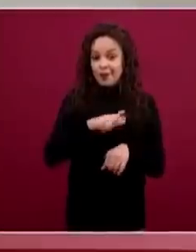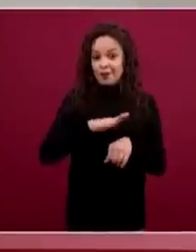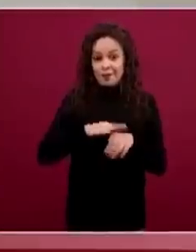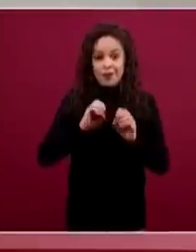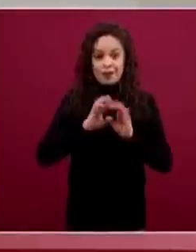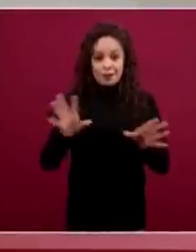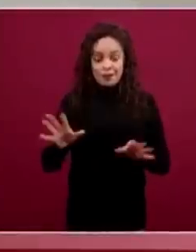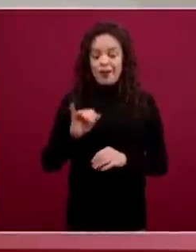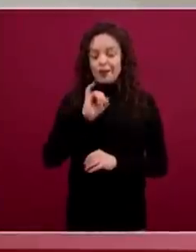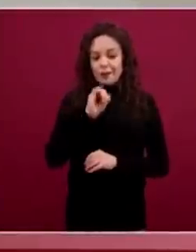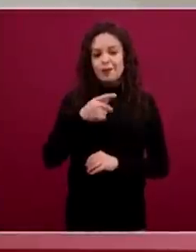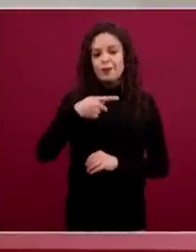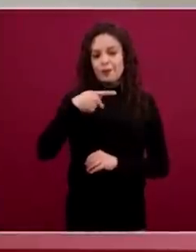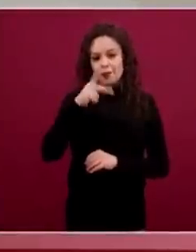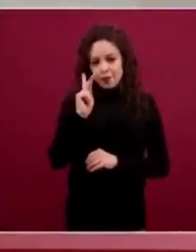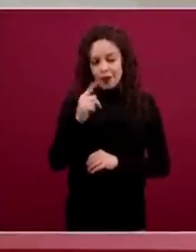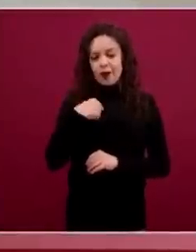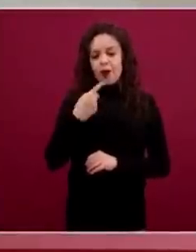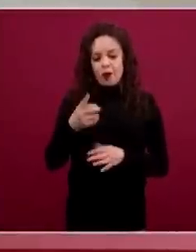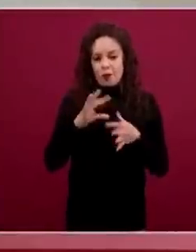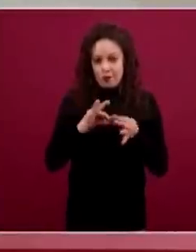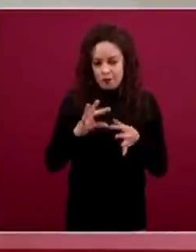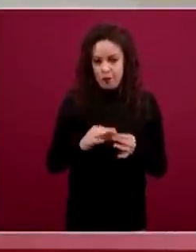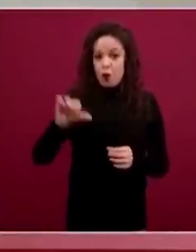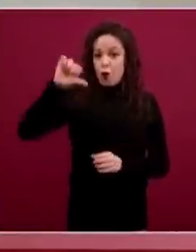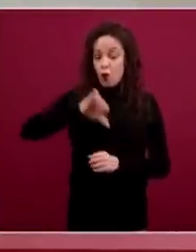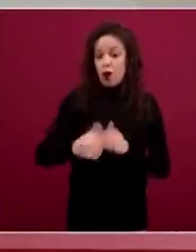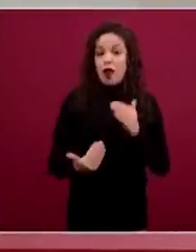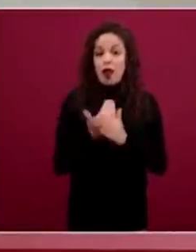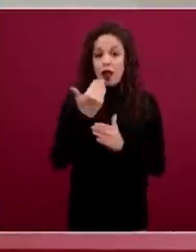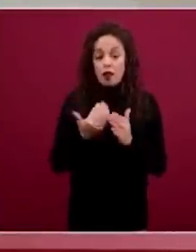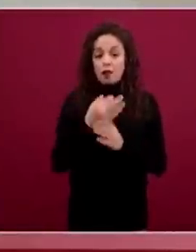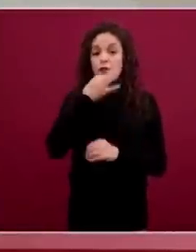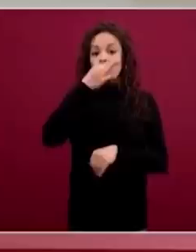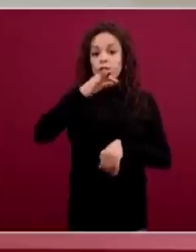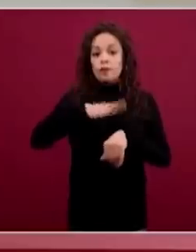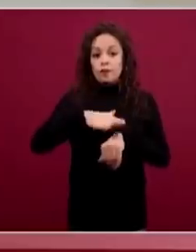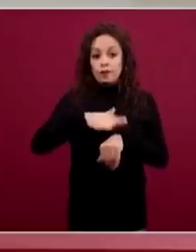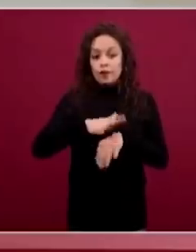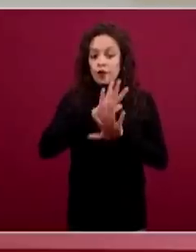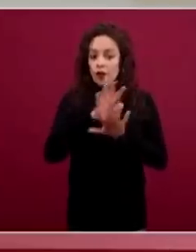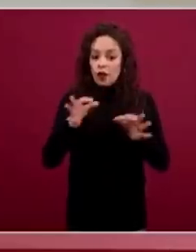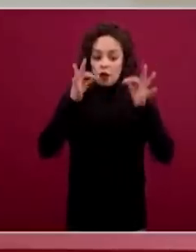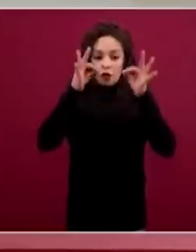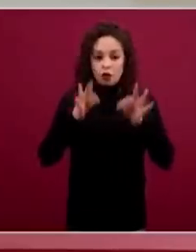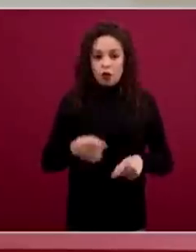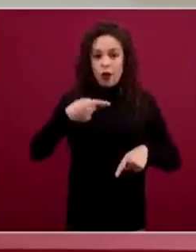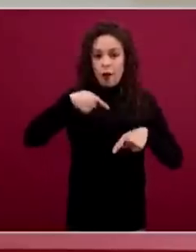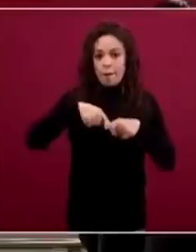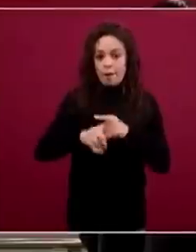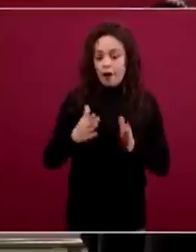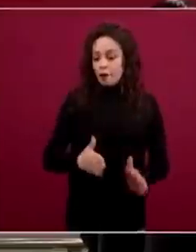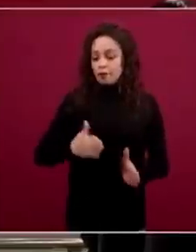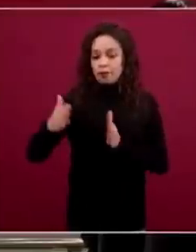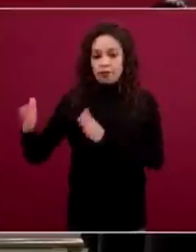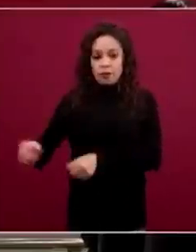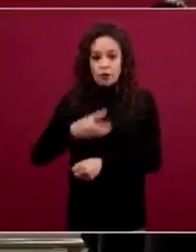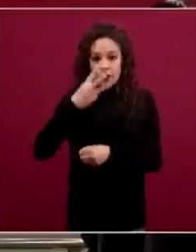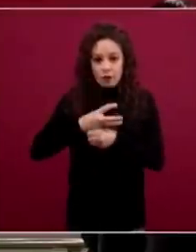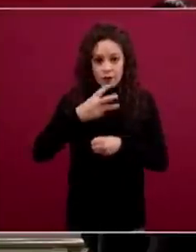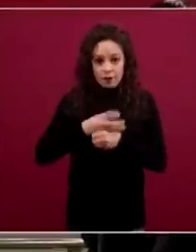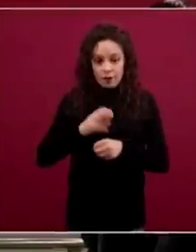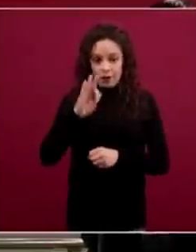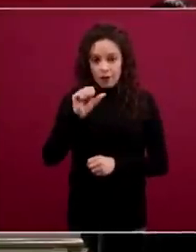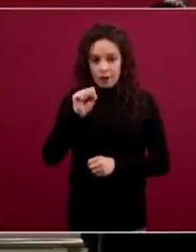Hoy, precisamente por la mañana, anunciamos formalmente el inicio de la fase 3. La fase 3 implica